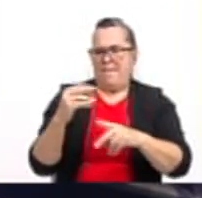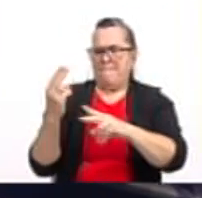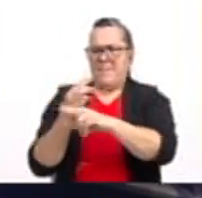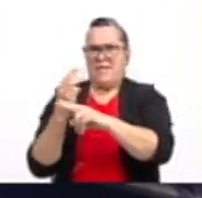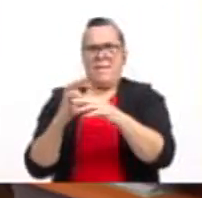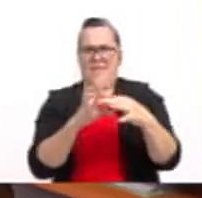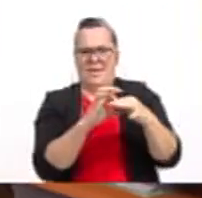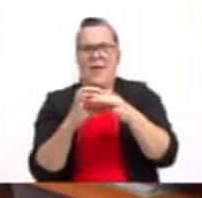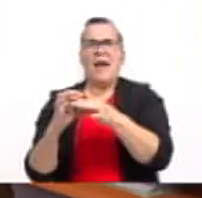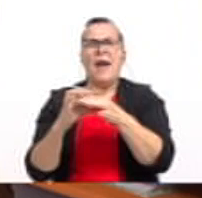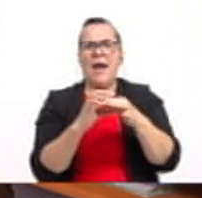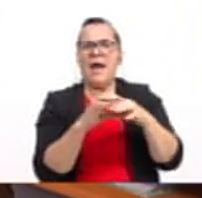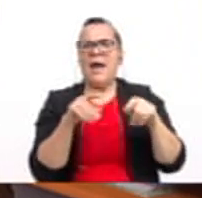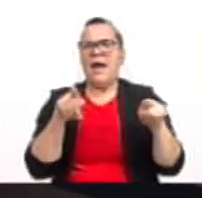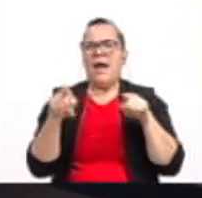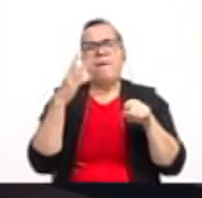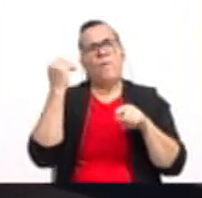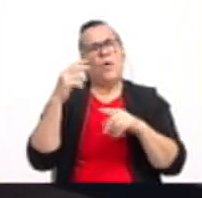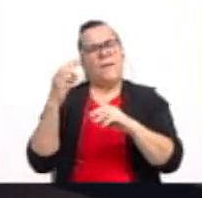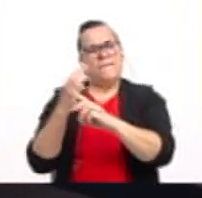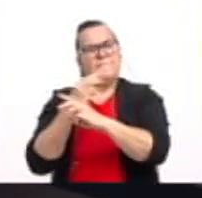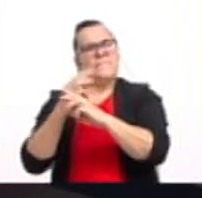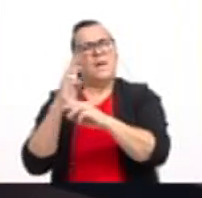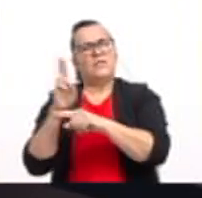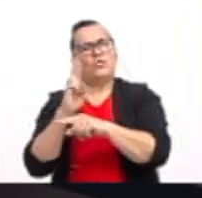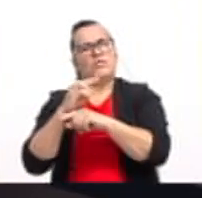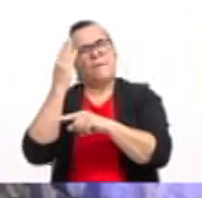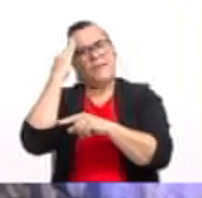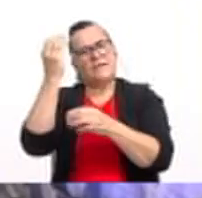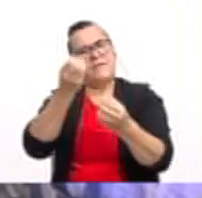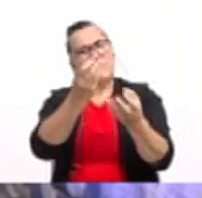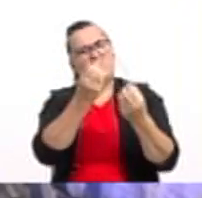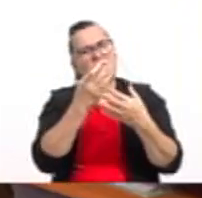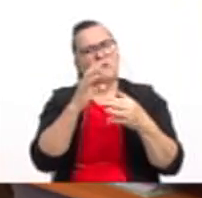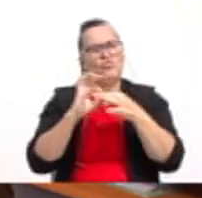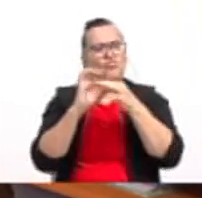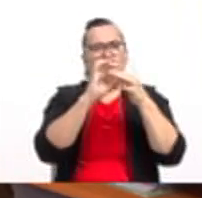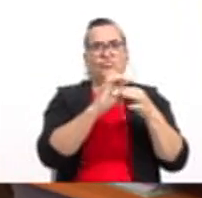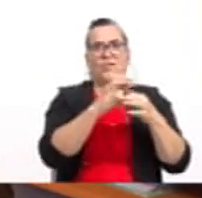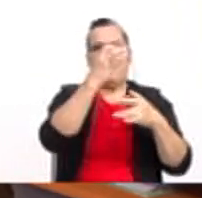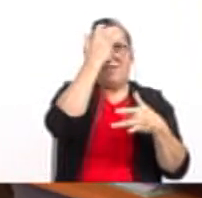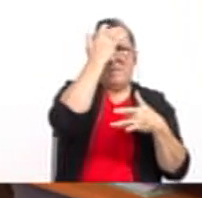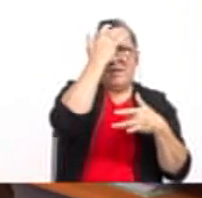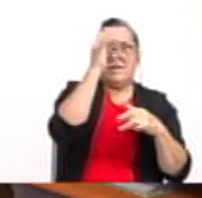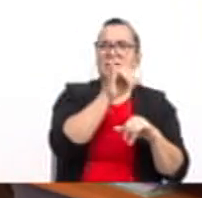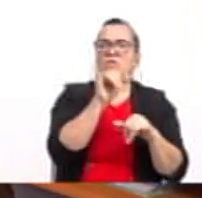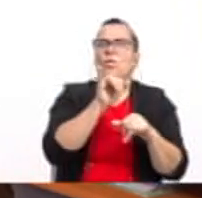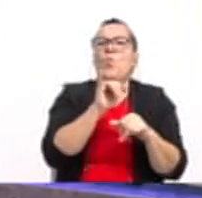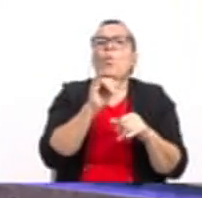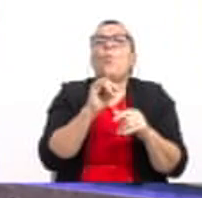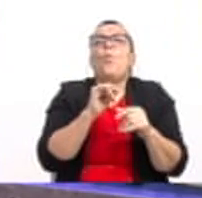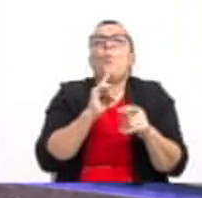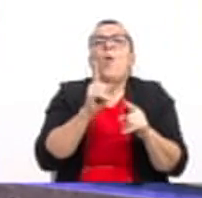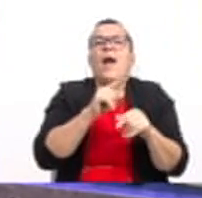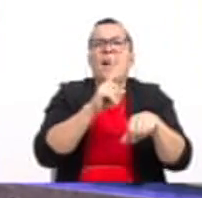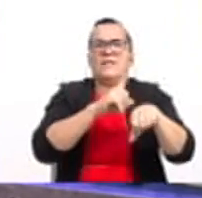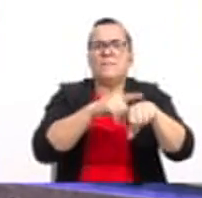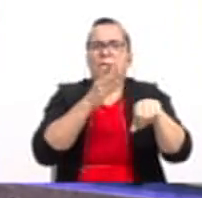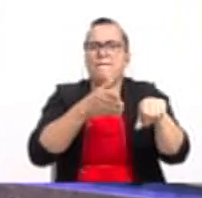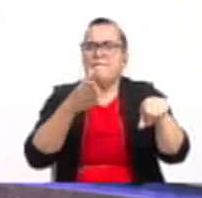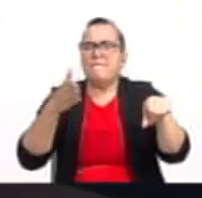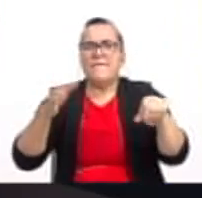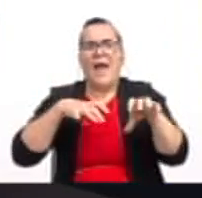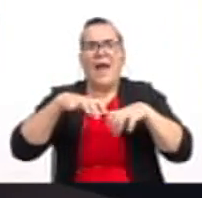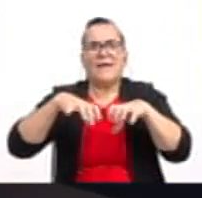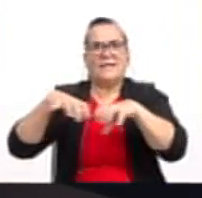muy relacionadas. Porque las matemáticas se utilizan para saber datos sobre las enfermedades. Así como para saber cuáles son los periodos en que va a estar activa una